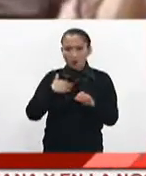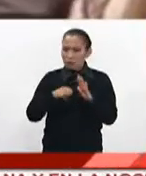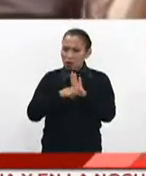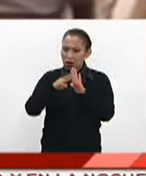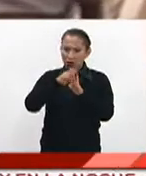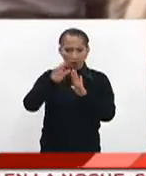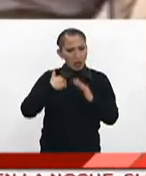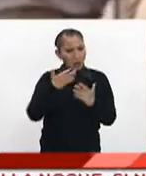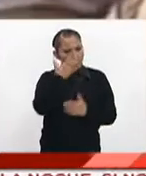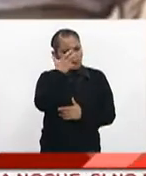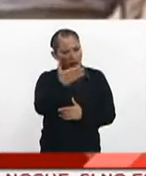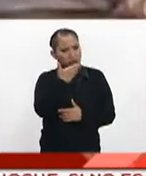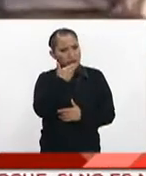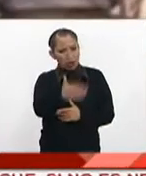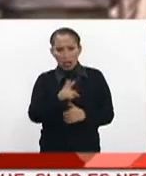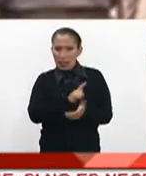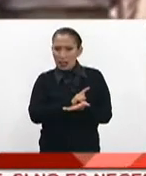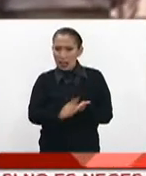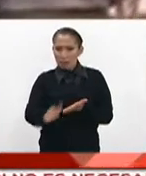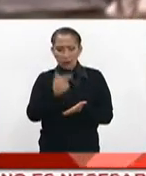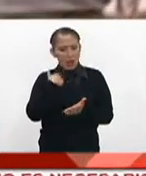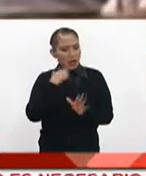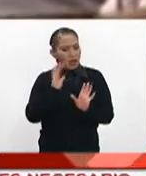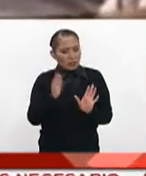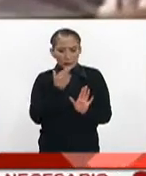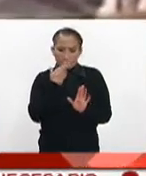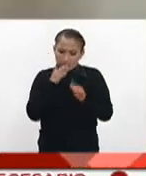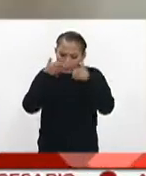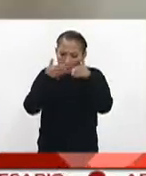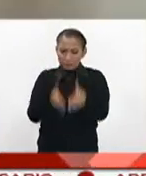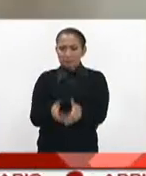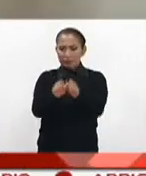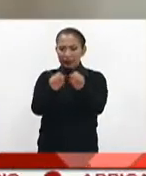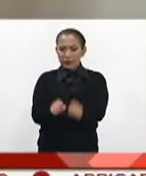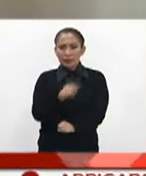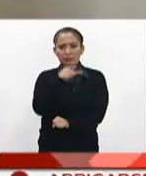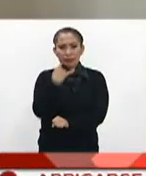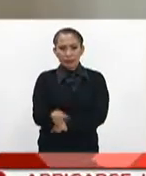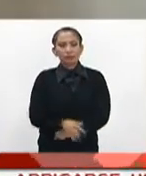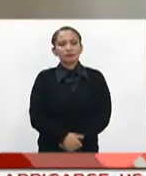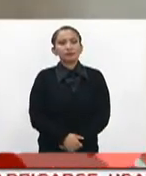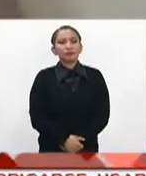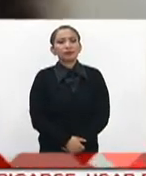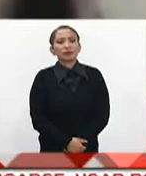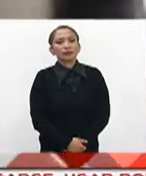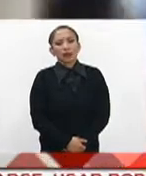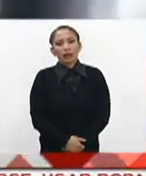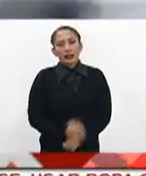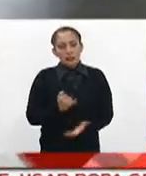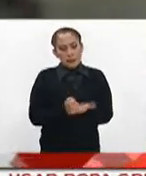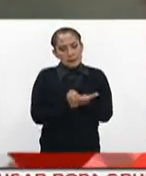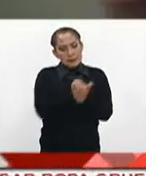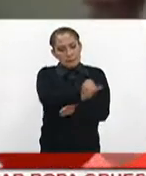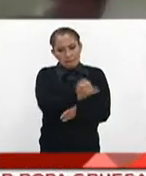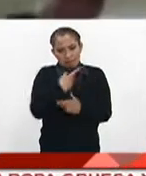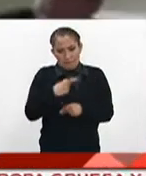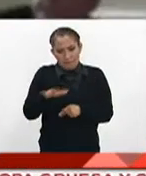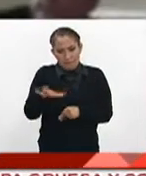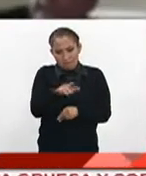maduras y están arraigadas en el sistema chileno. La democracia chilena